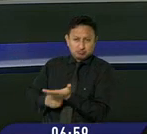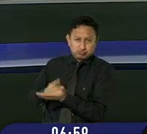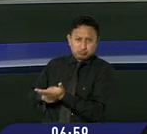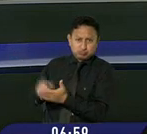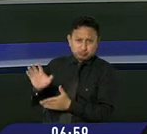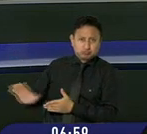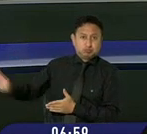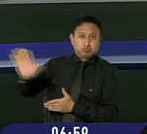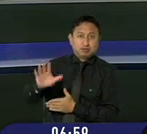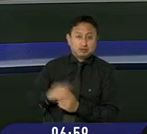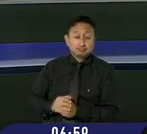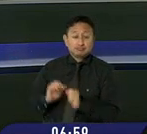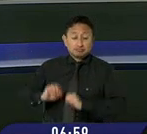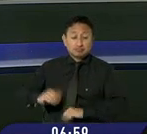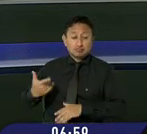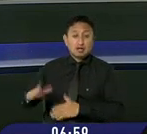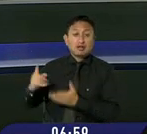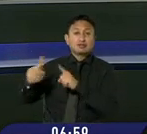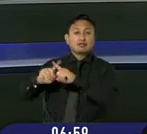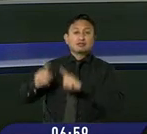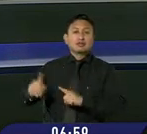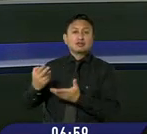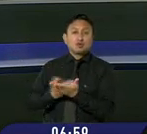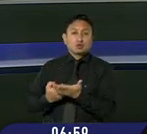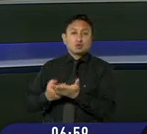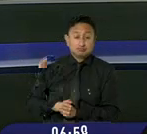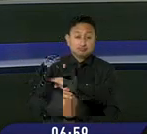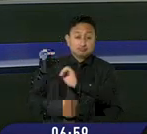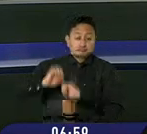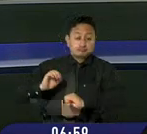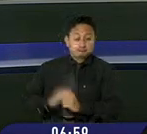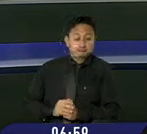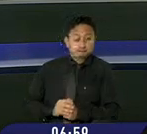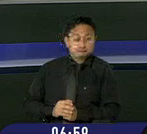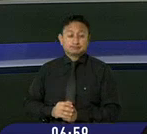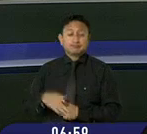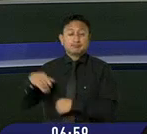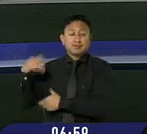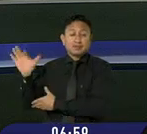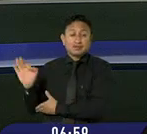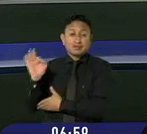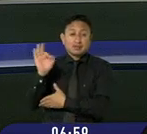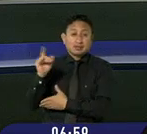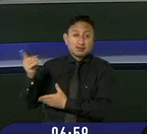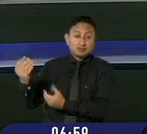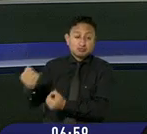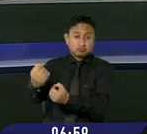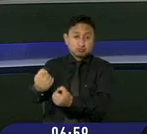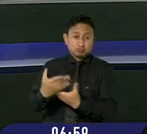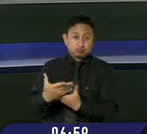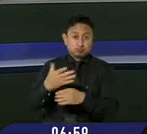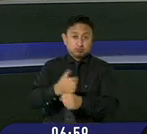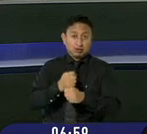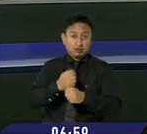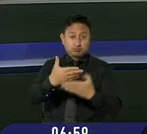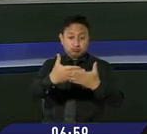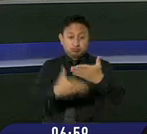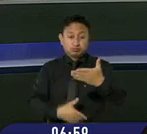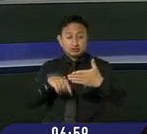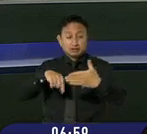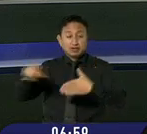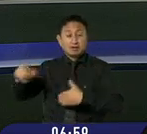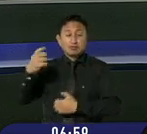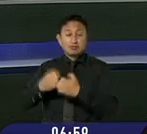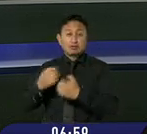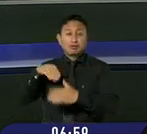libertad. Mantuvieron ya varias reuniones con autoridades, recibieron el informe de la Comisión de Seguridad sobre la crisis